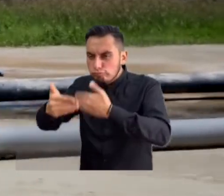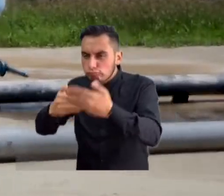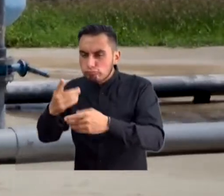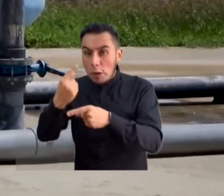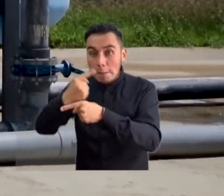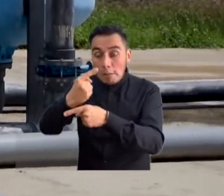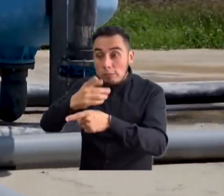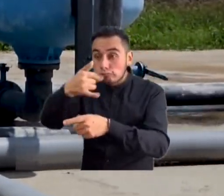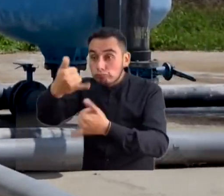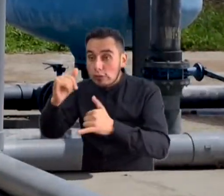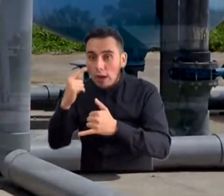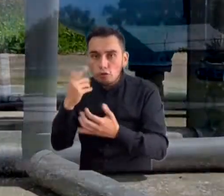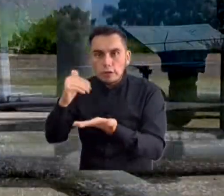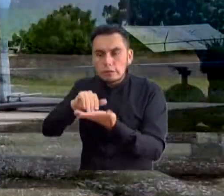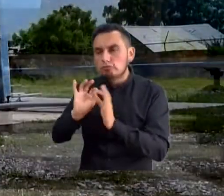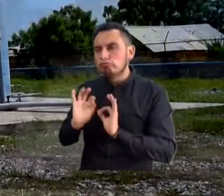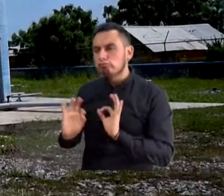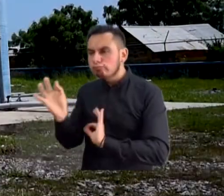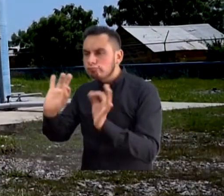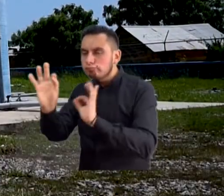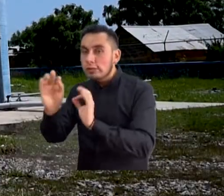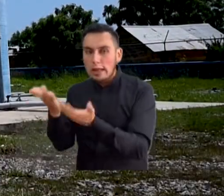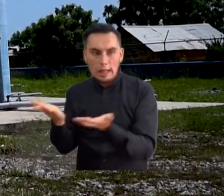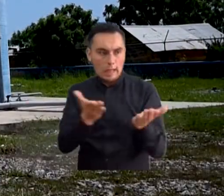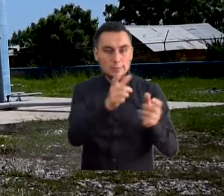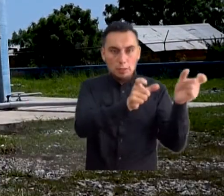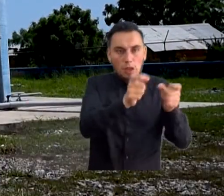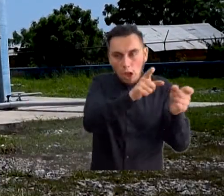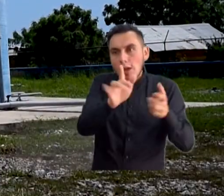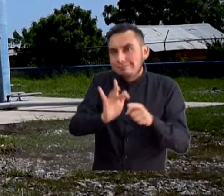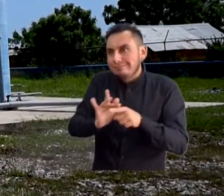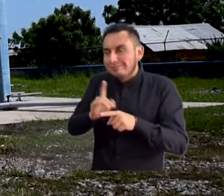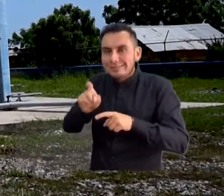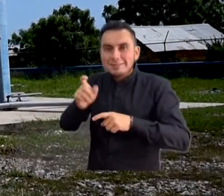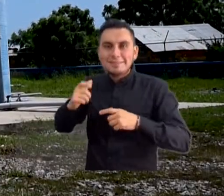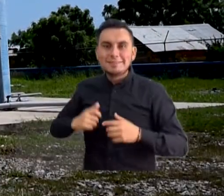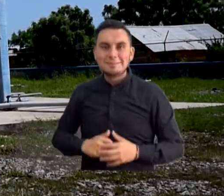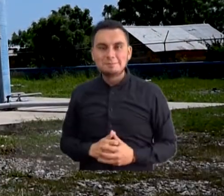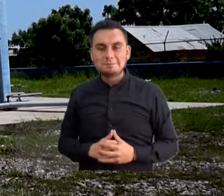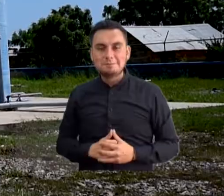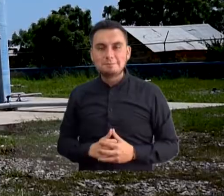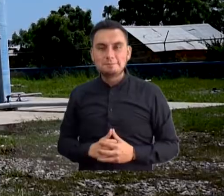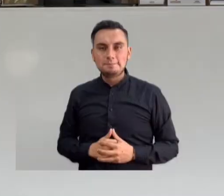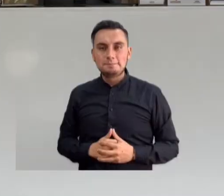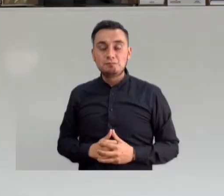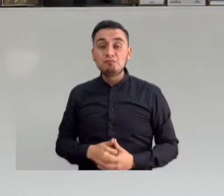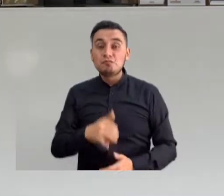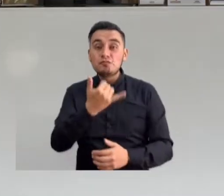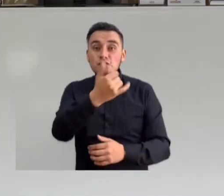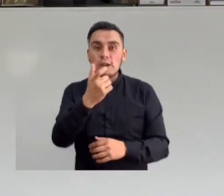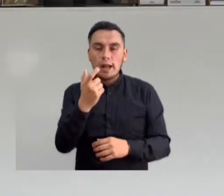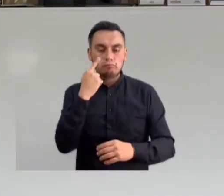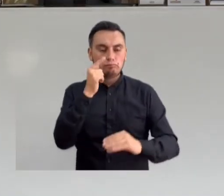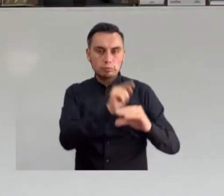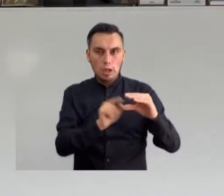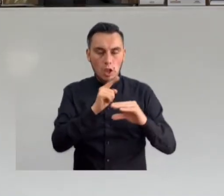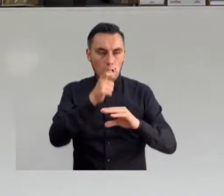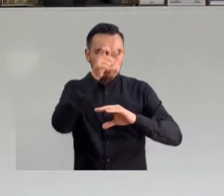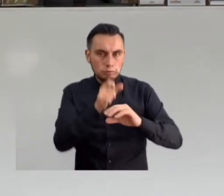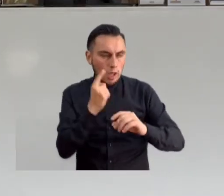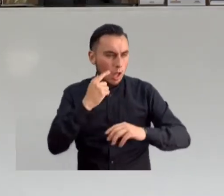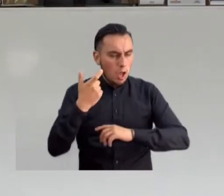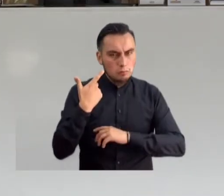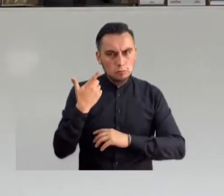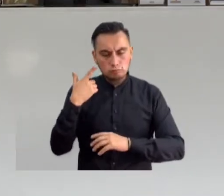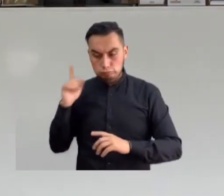que las obras se culminen y se pongan en funcionamiento de los ciudadanos, que tanto las necesitan. El contralor general, Carlos Felipe